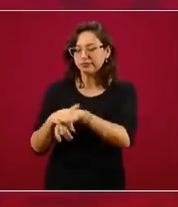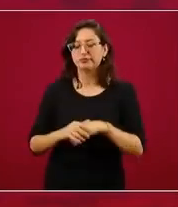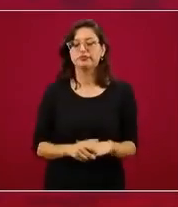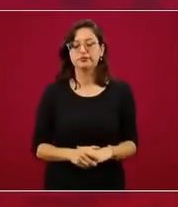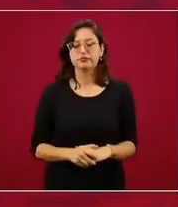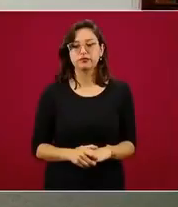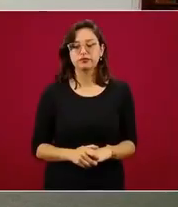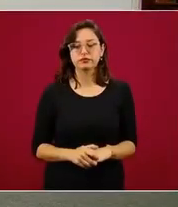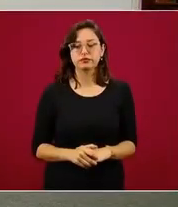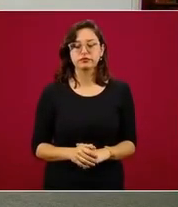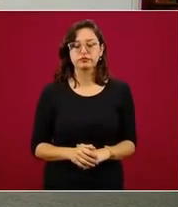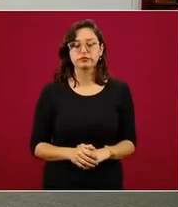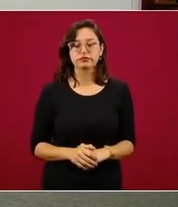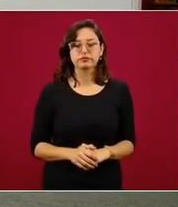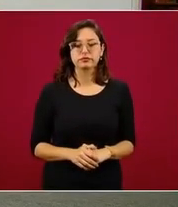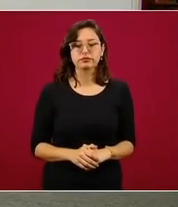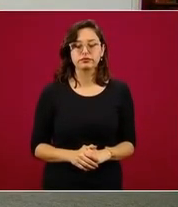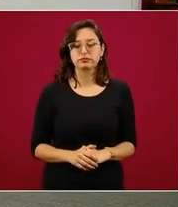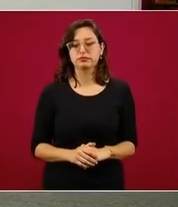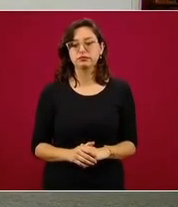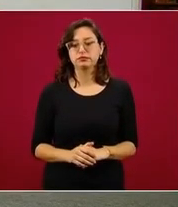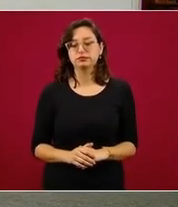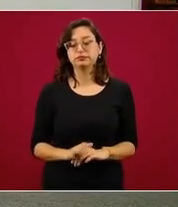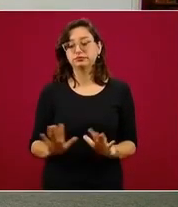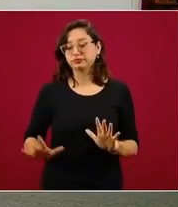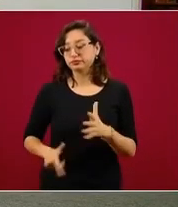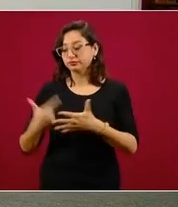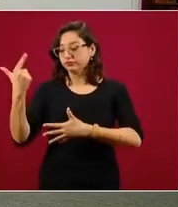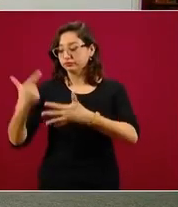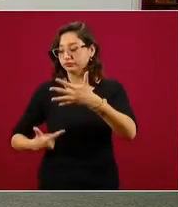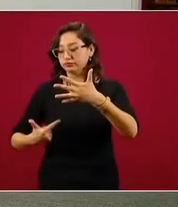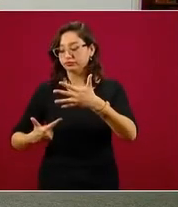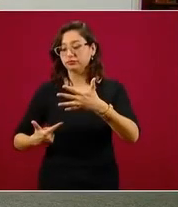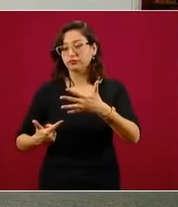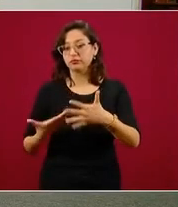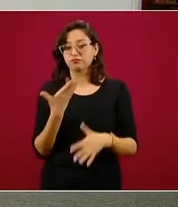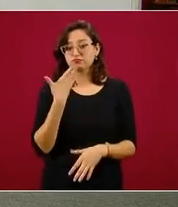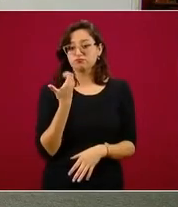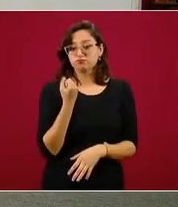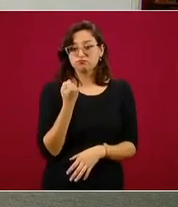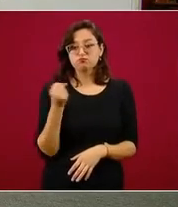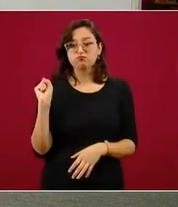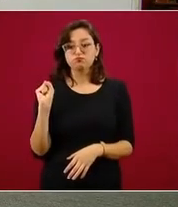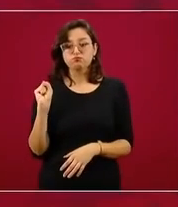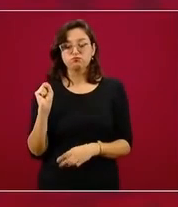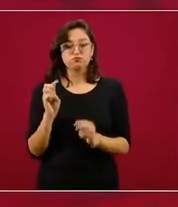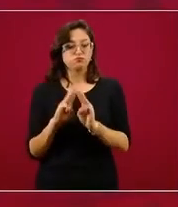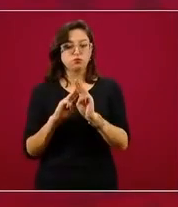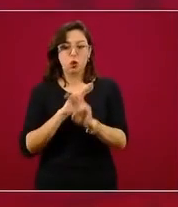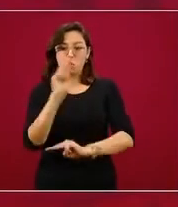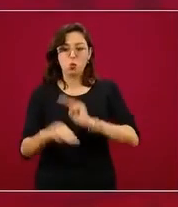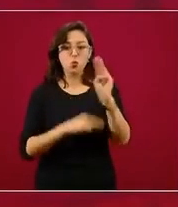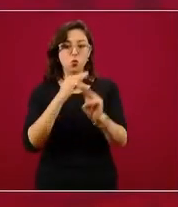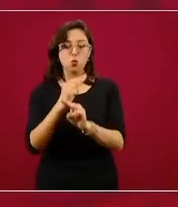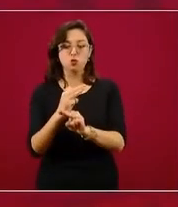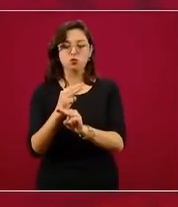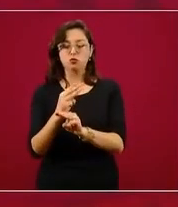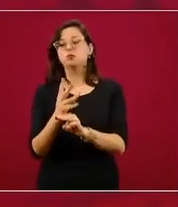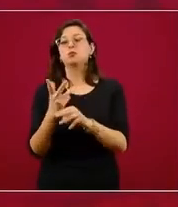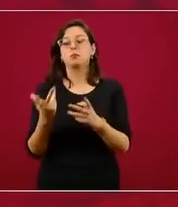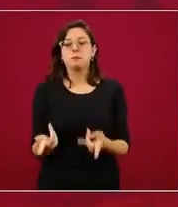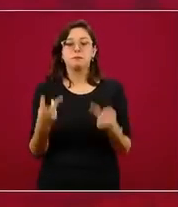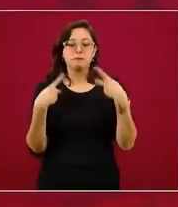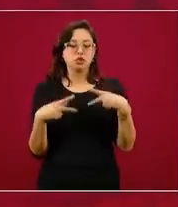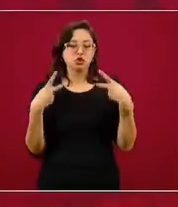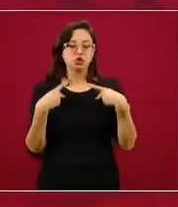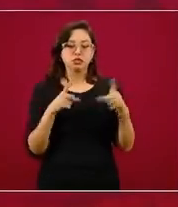Finalmente, la lista de expertos es una lista referencial a nivel mundial en donde las distintas